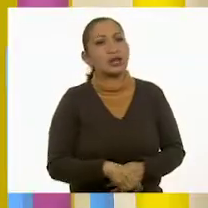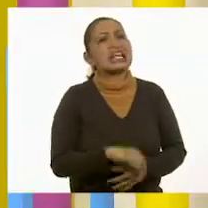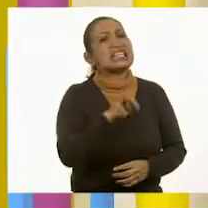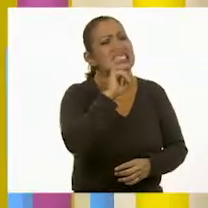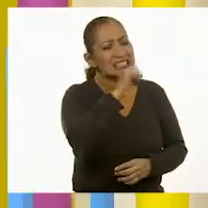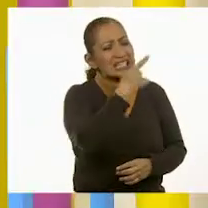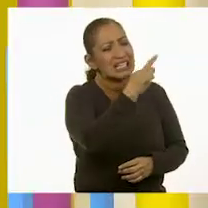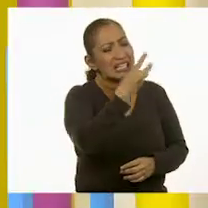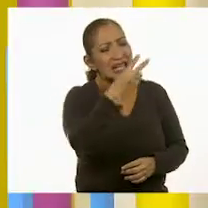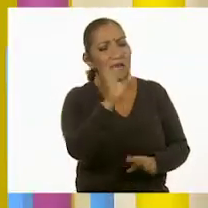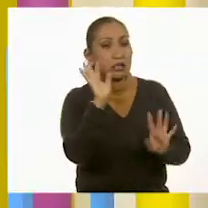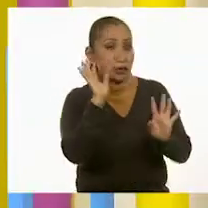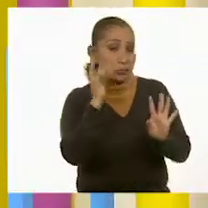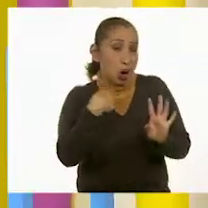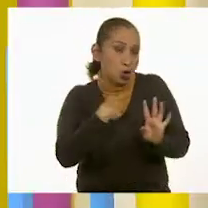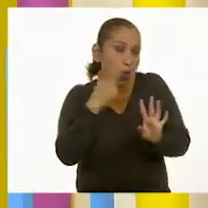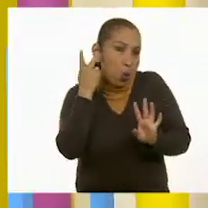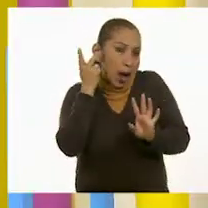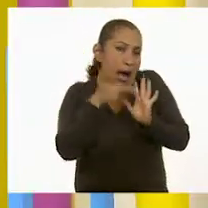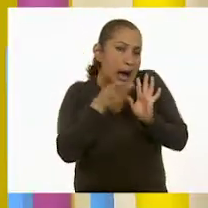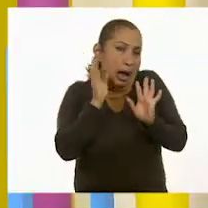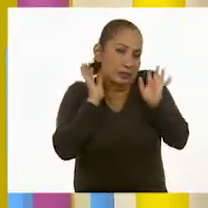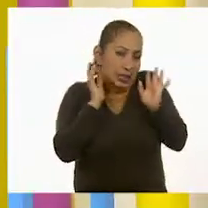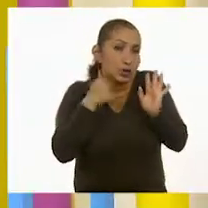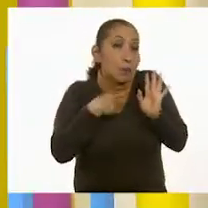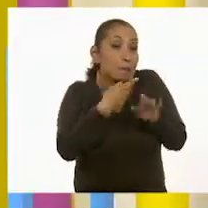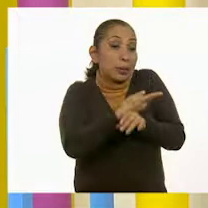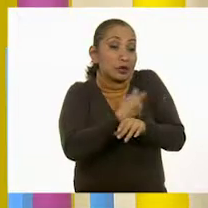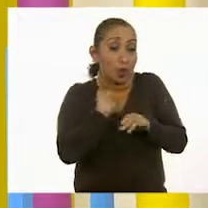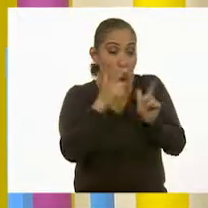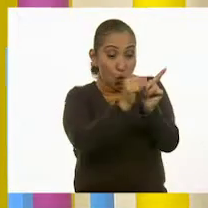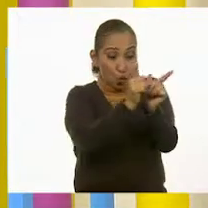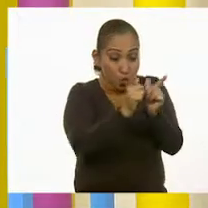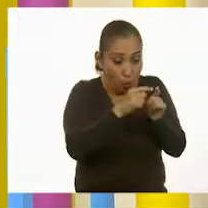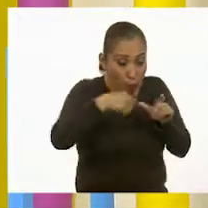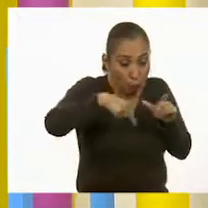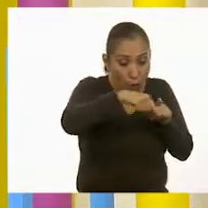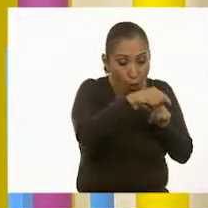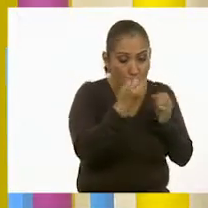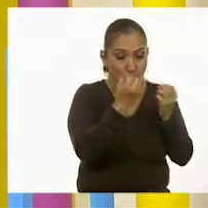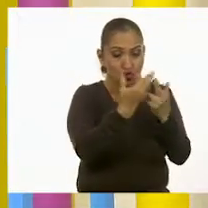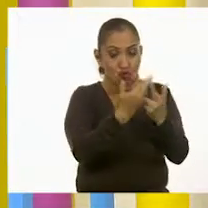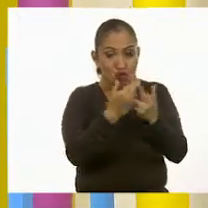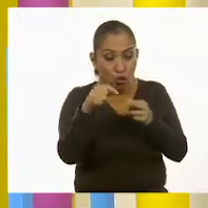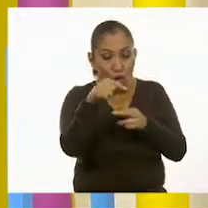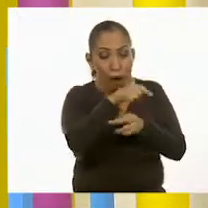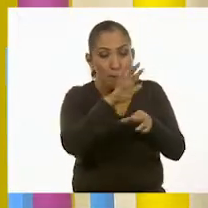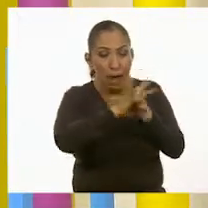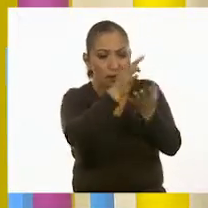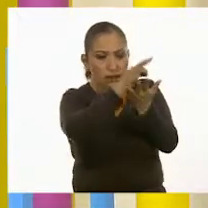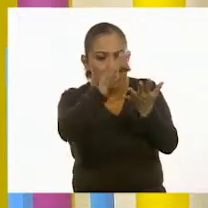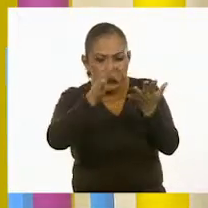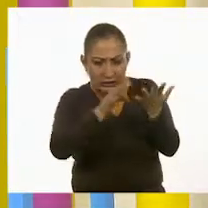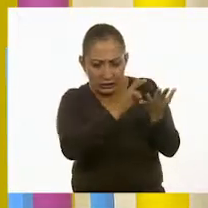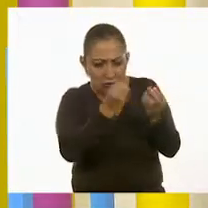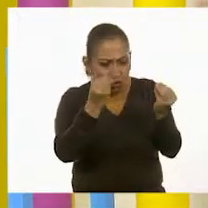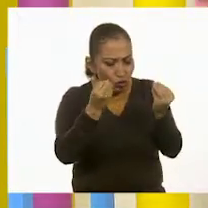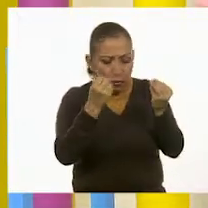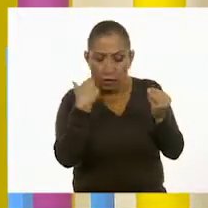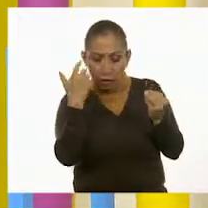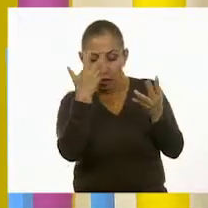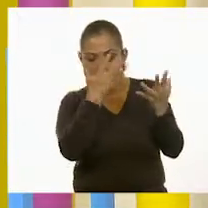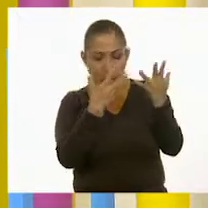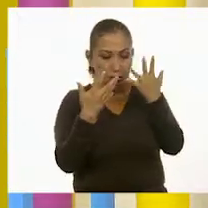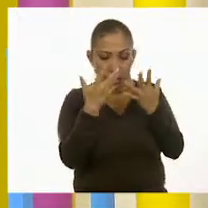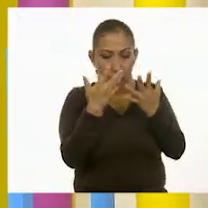contaron, pero ¿sabes a mí qué me ha pasado? ¿Qué te ha pasado? Que cuando hay un grupo más nutrido de más elementos, a veces